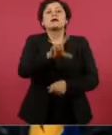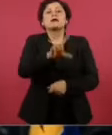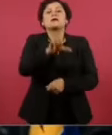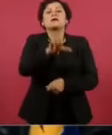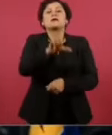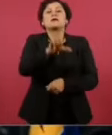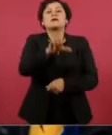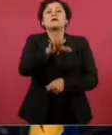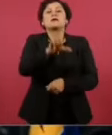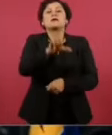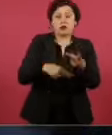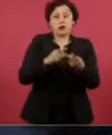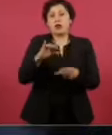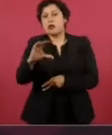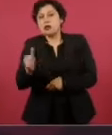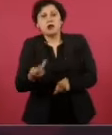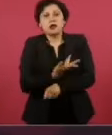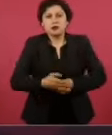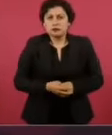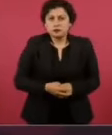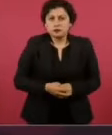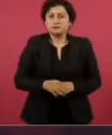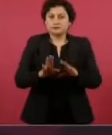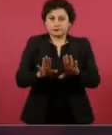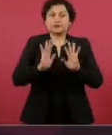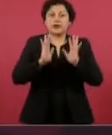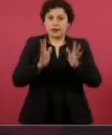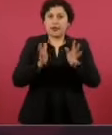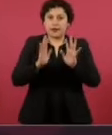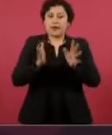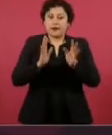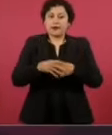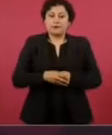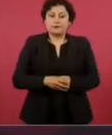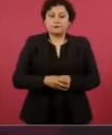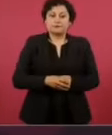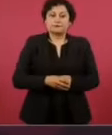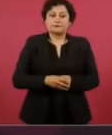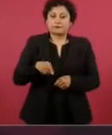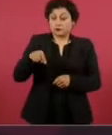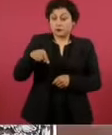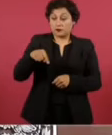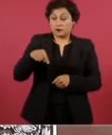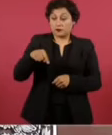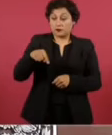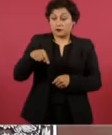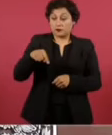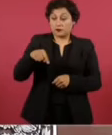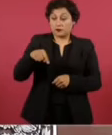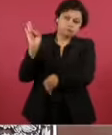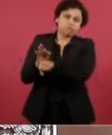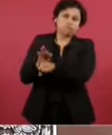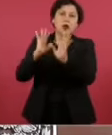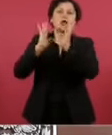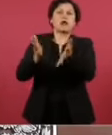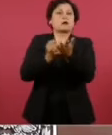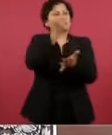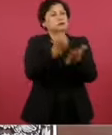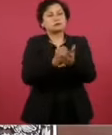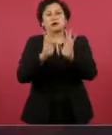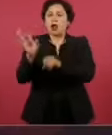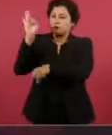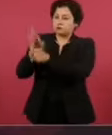Ya está el proceso de declarar zona natural protegida. Ya inició